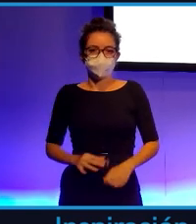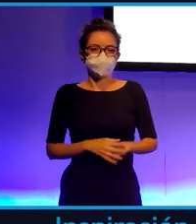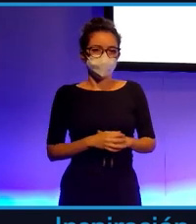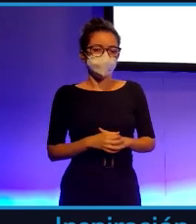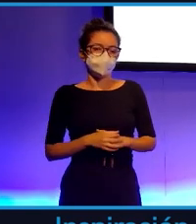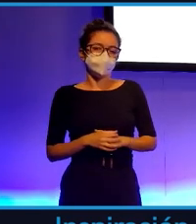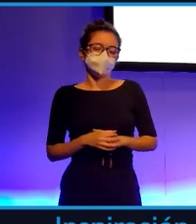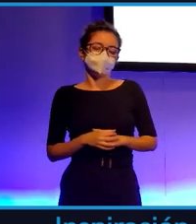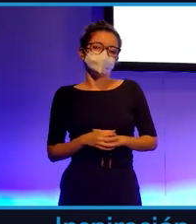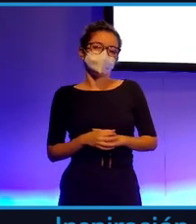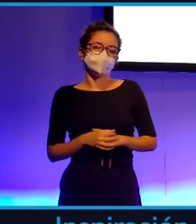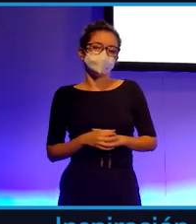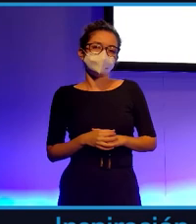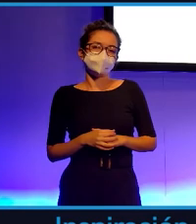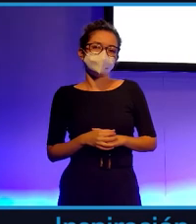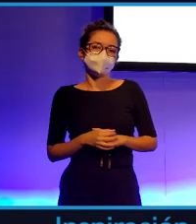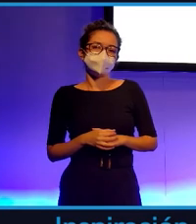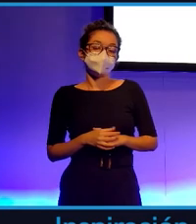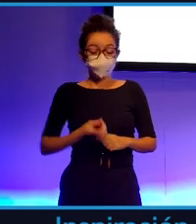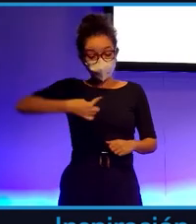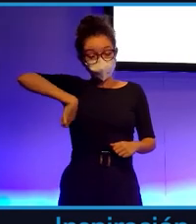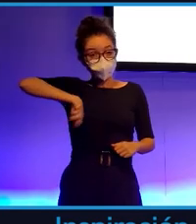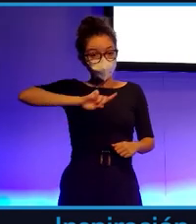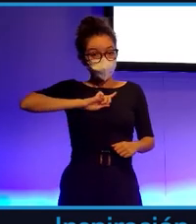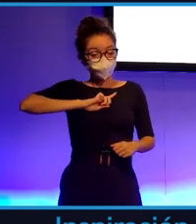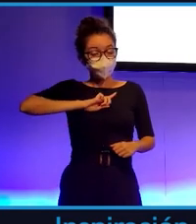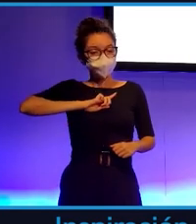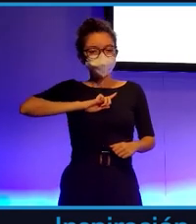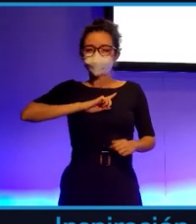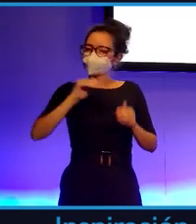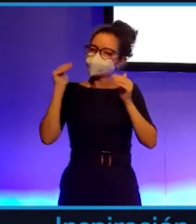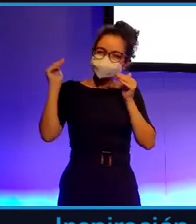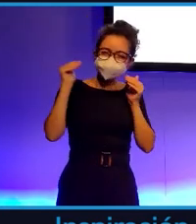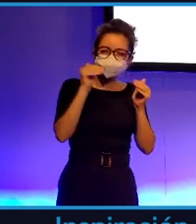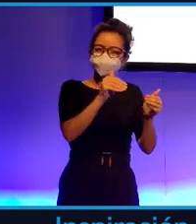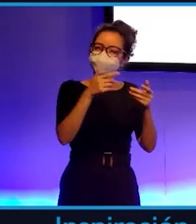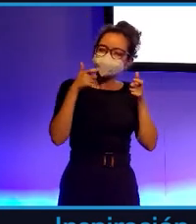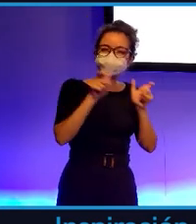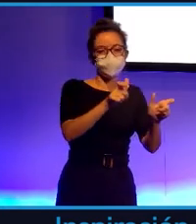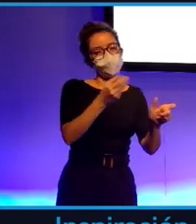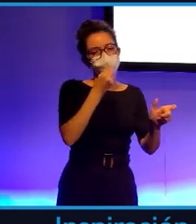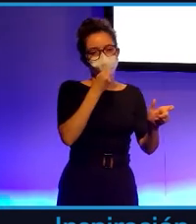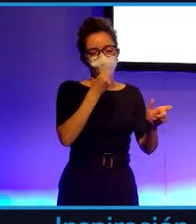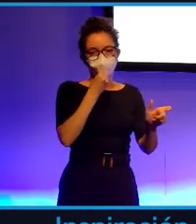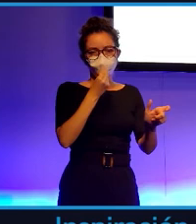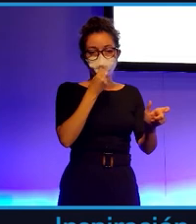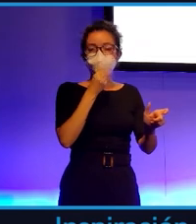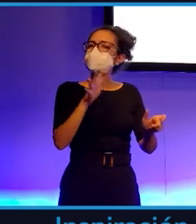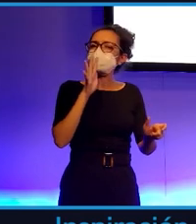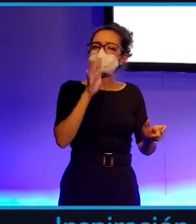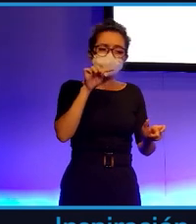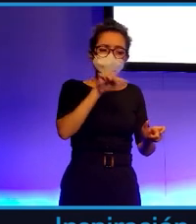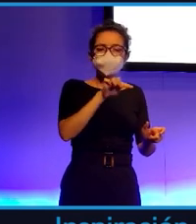realmente nosotros, desde Taylor y yo, estamos muy enfocados en el sector de la nutrición. ¿Por qué? Porque es uno de los pilares